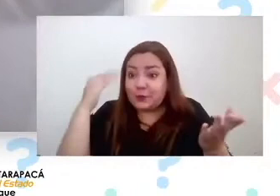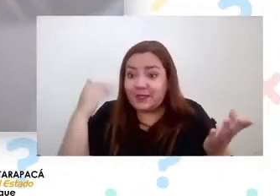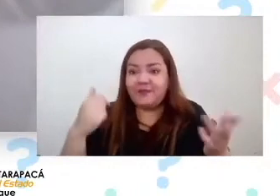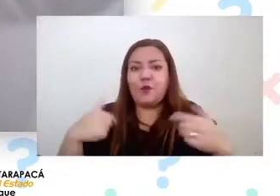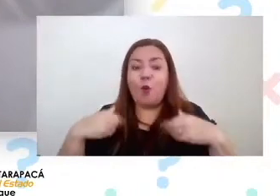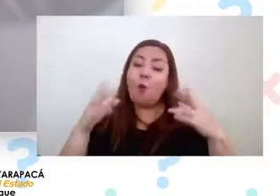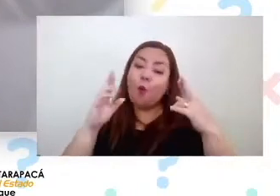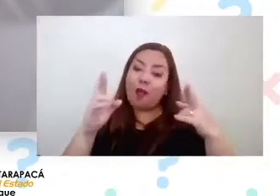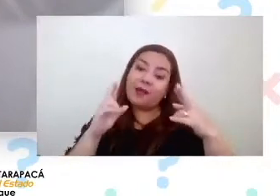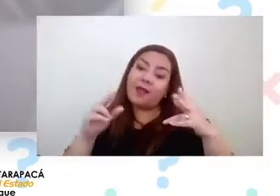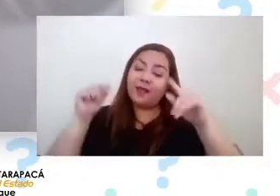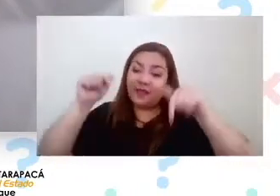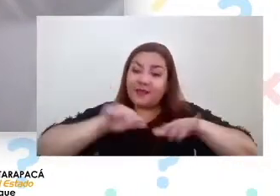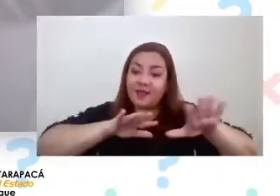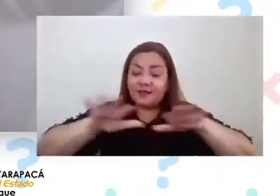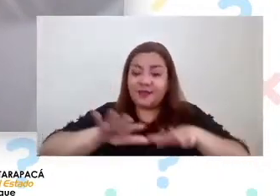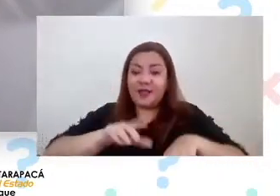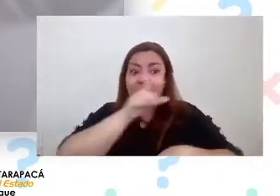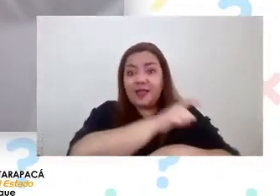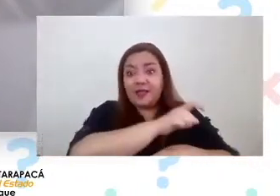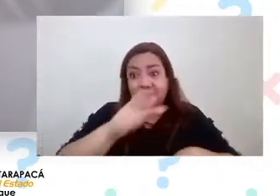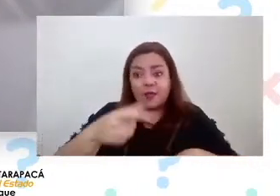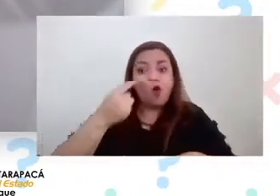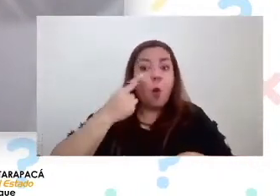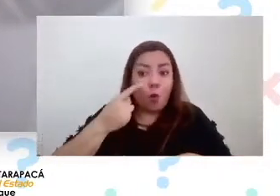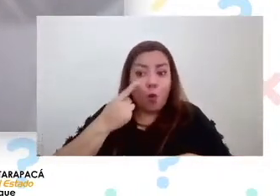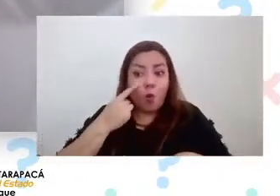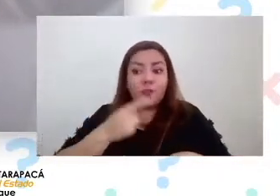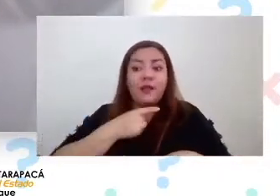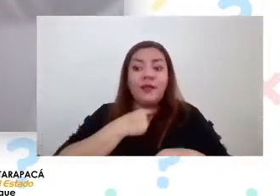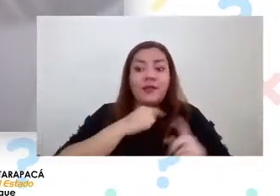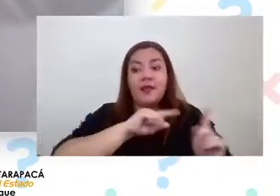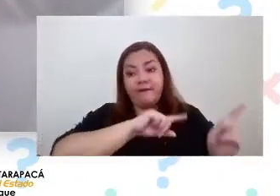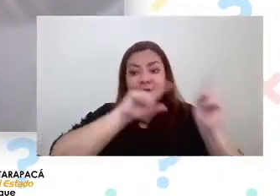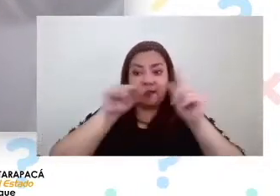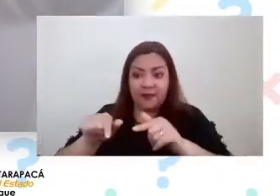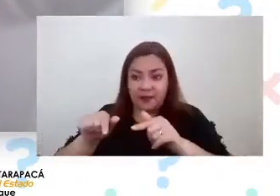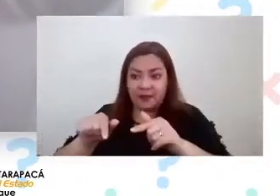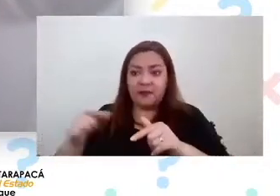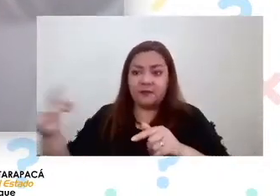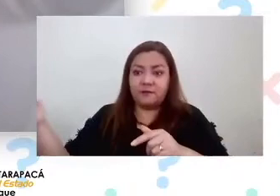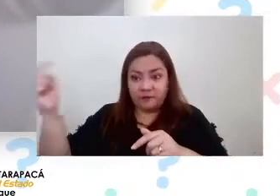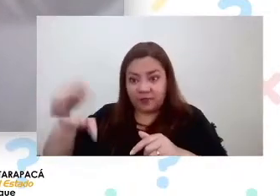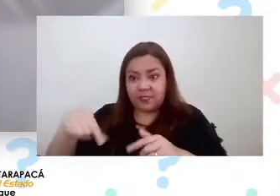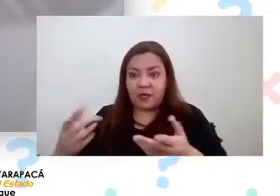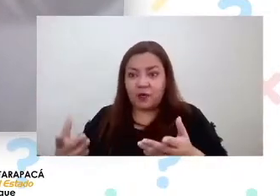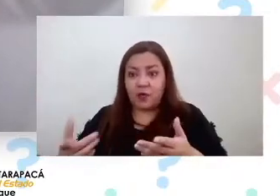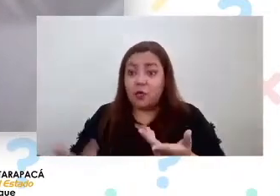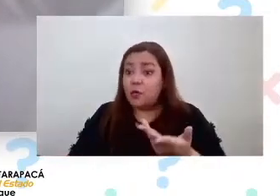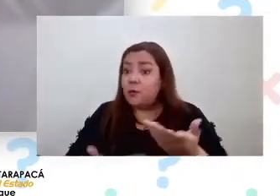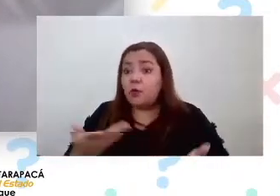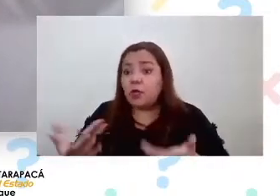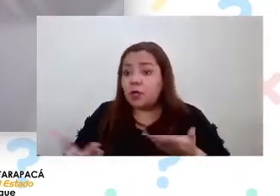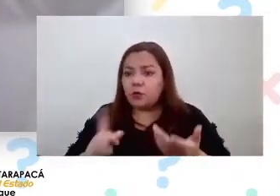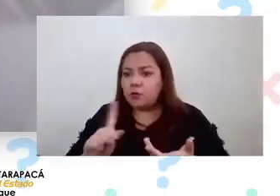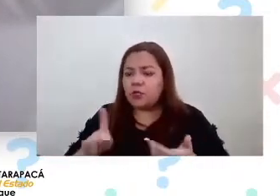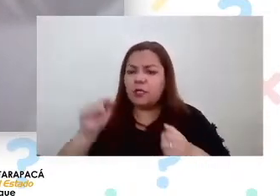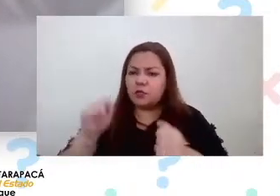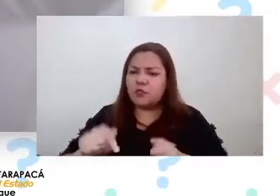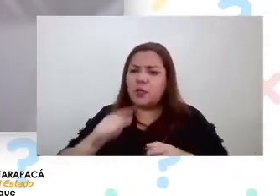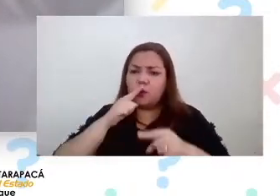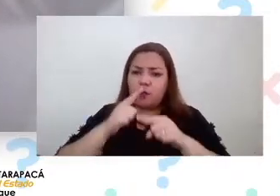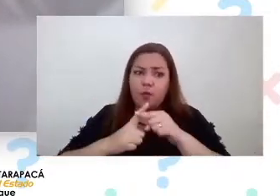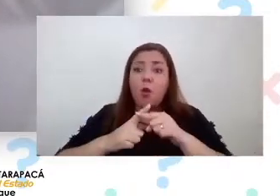que la gente nos conozca y también nos quiera visitar y por qué no también que este sea un llamado para la gente de alto